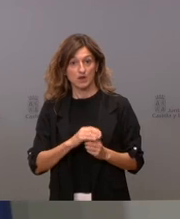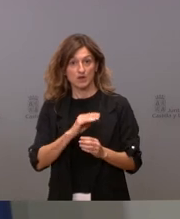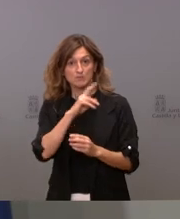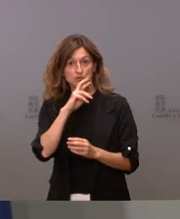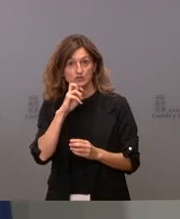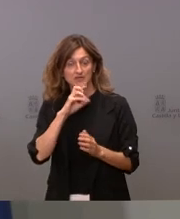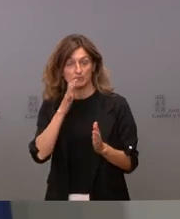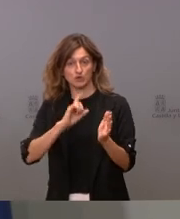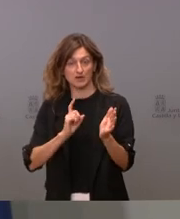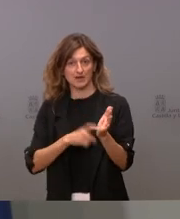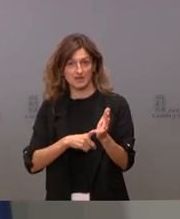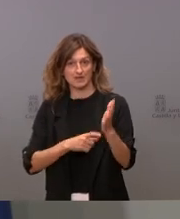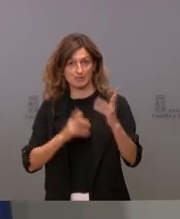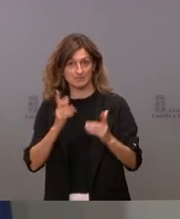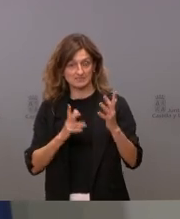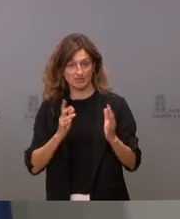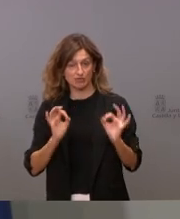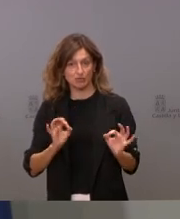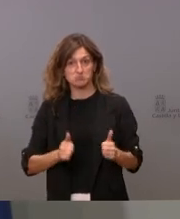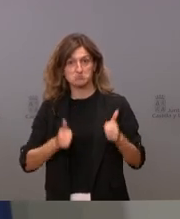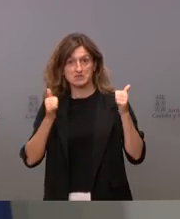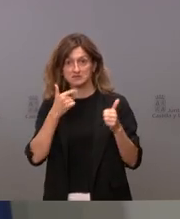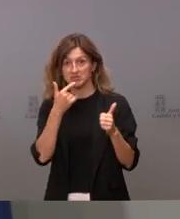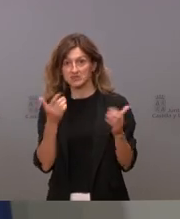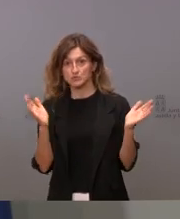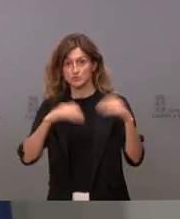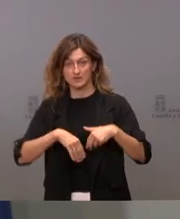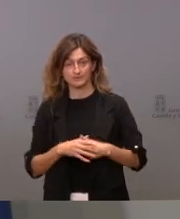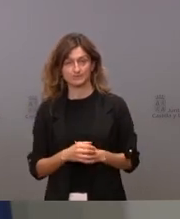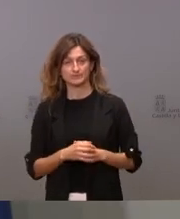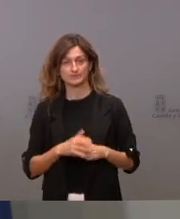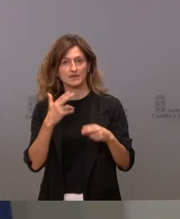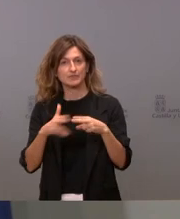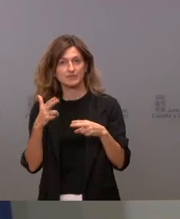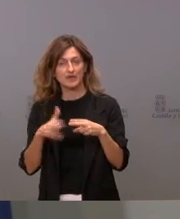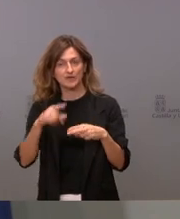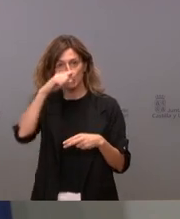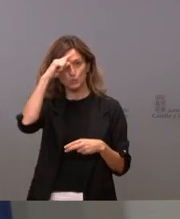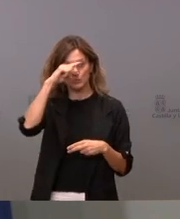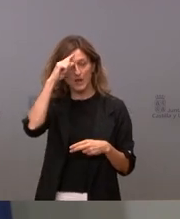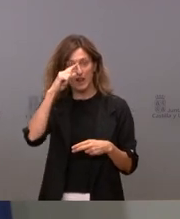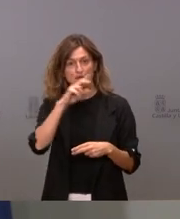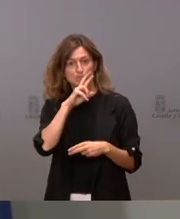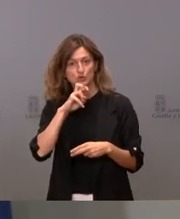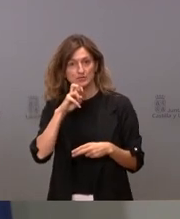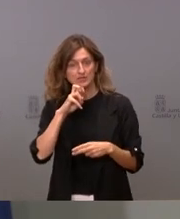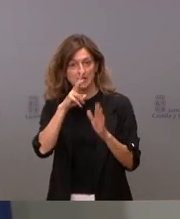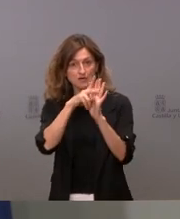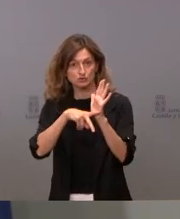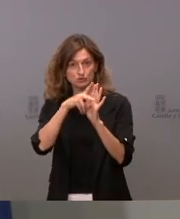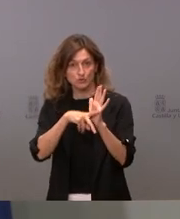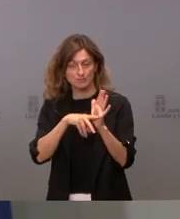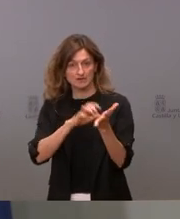legislación y protegida por nuestra administración y no tengo más que decir es una actividad cultural que está protegida por la norma